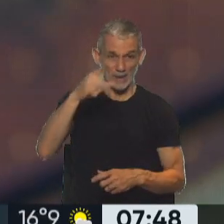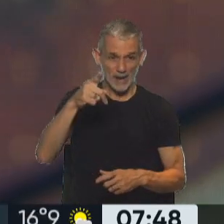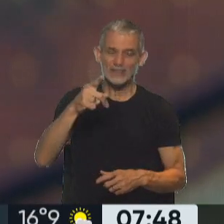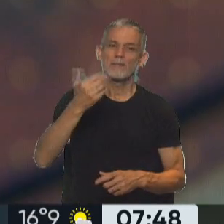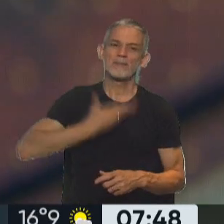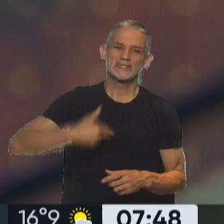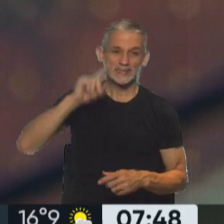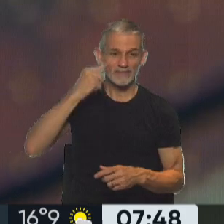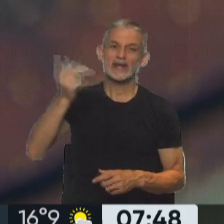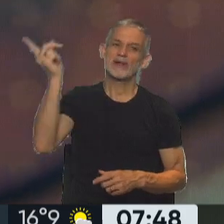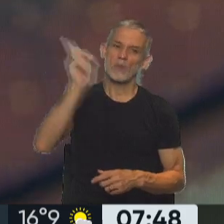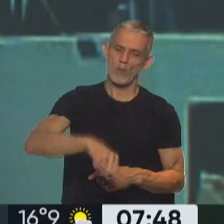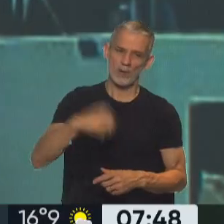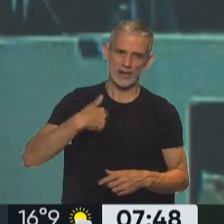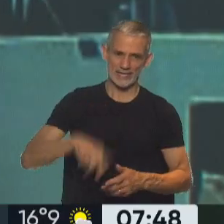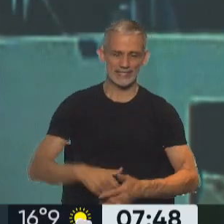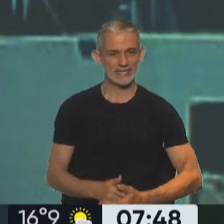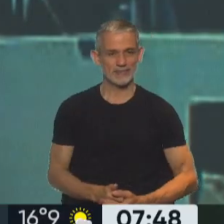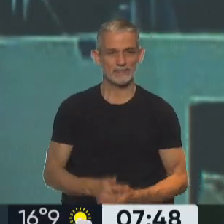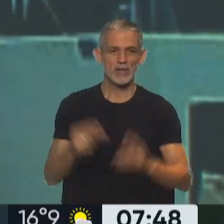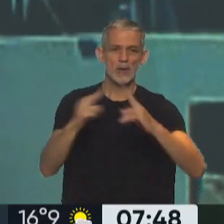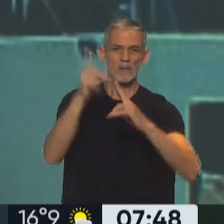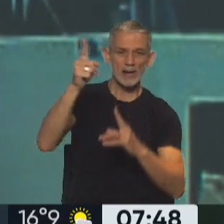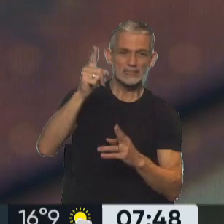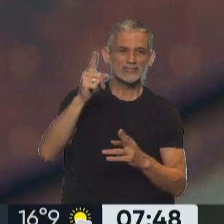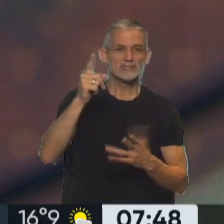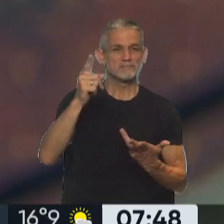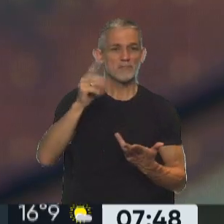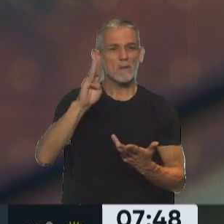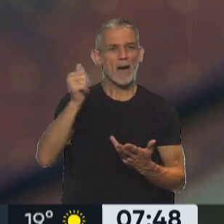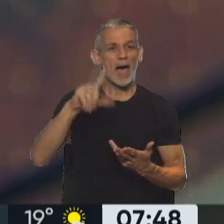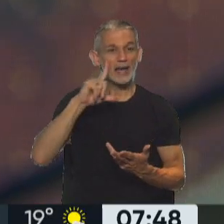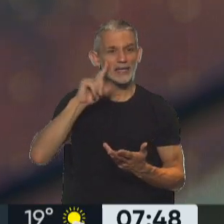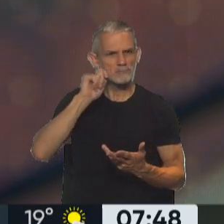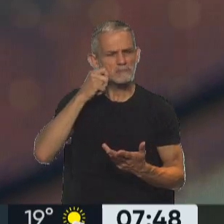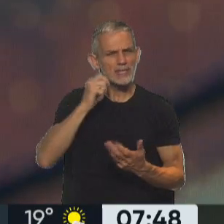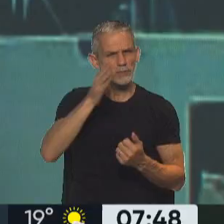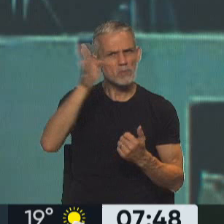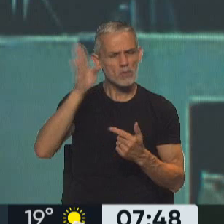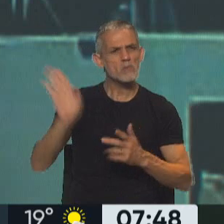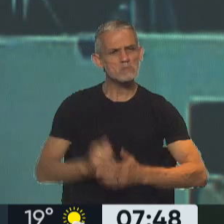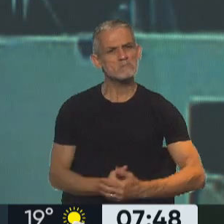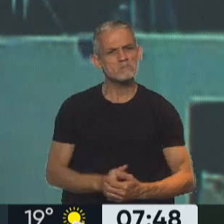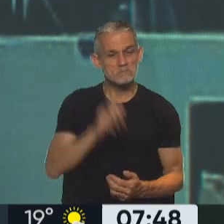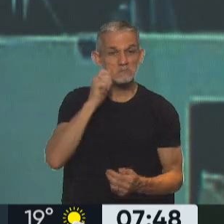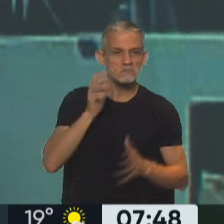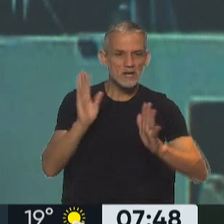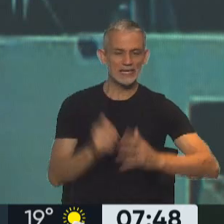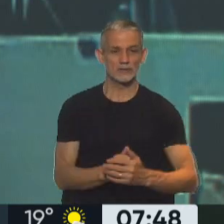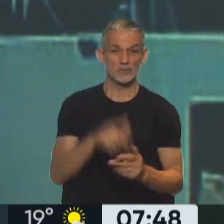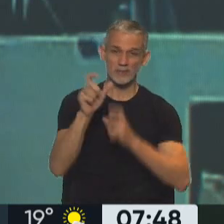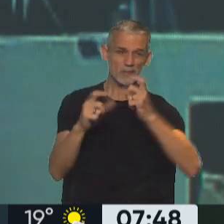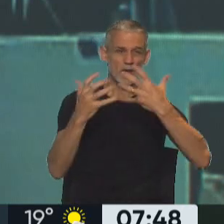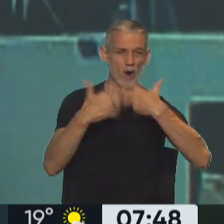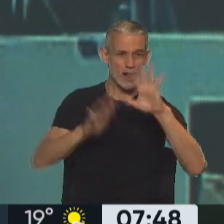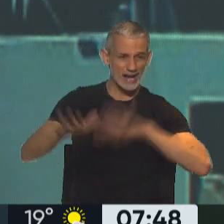presidente Alberto Fernández aterrizando en está nada mal, eh, París y Bali. No está nada mal, es una linda recorrida, Y sobre todo, los organizadores